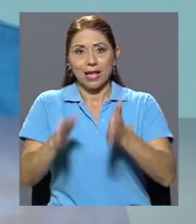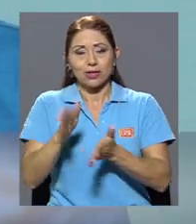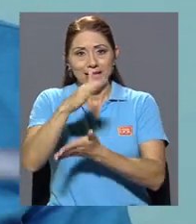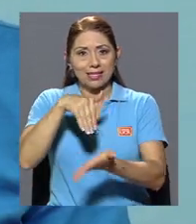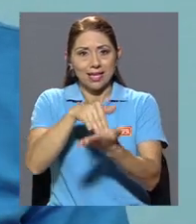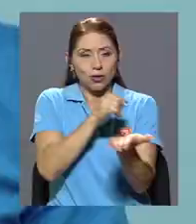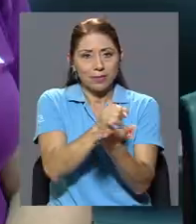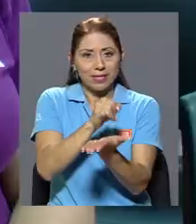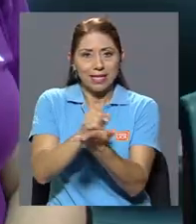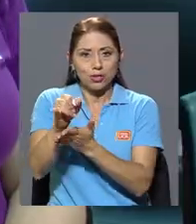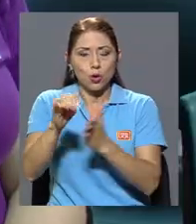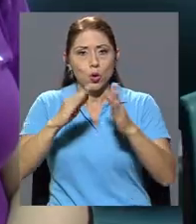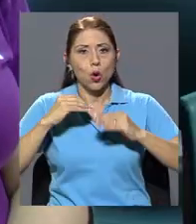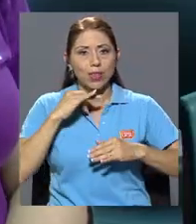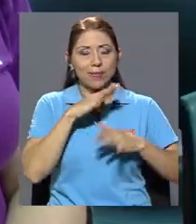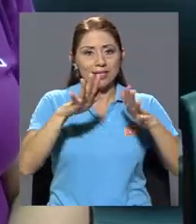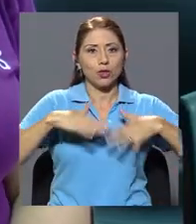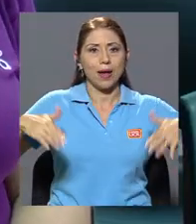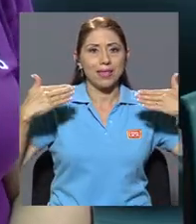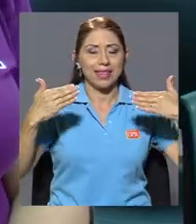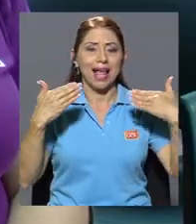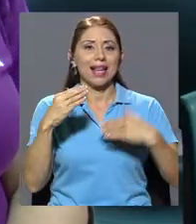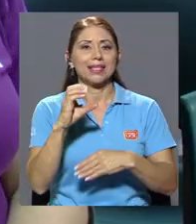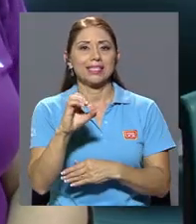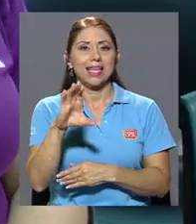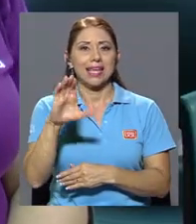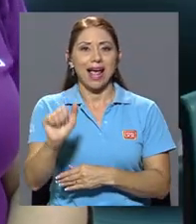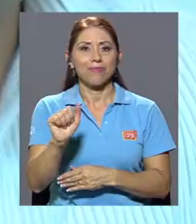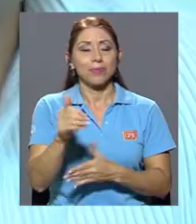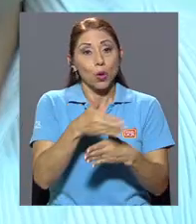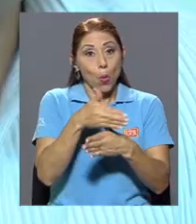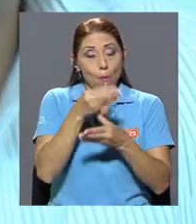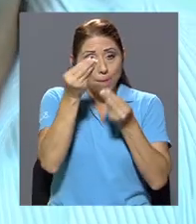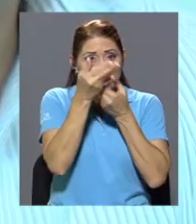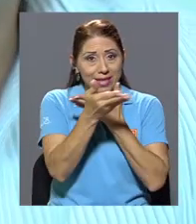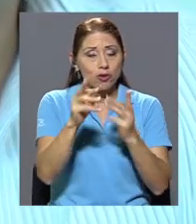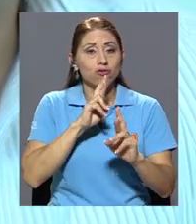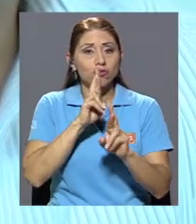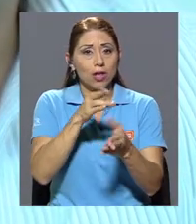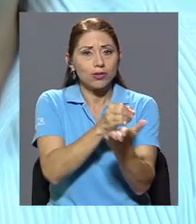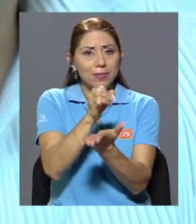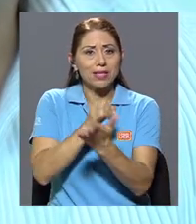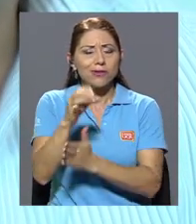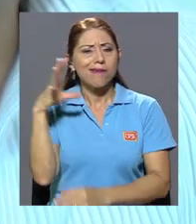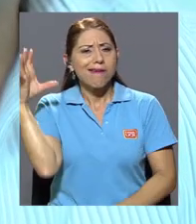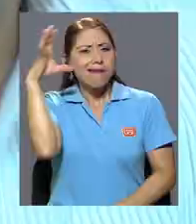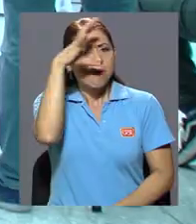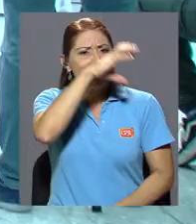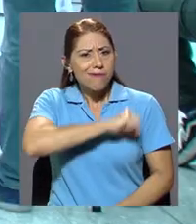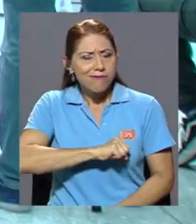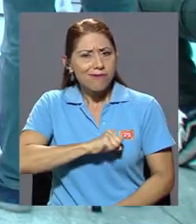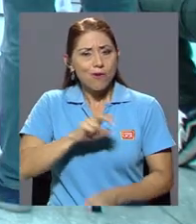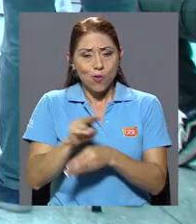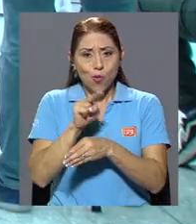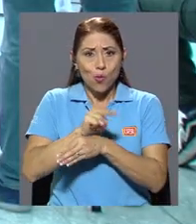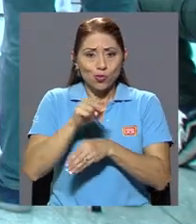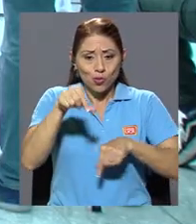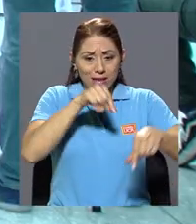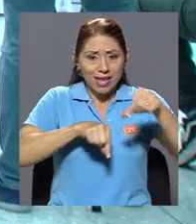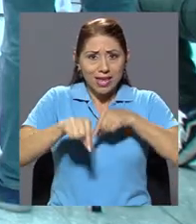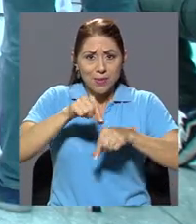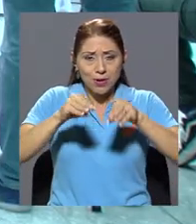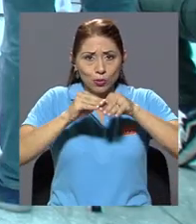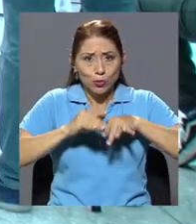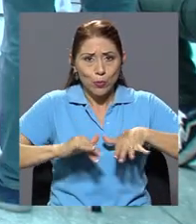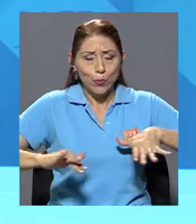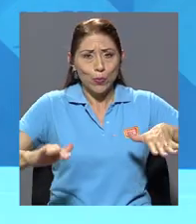Contaminación Ambiental, SICA, compartieron los resultados de una investigación que detecta la presencia de residuos de plaguicidas en la zona